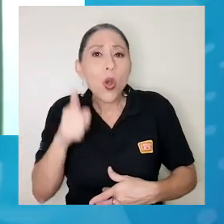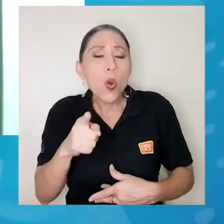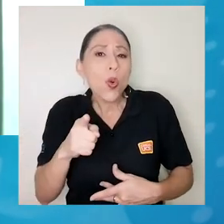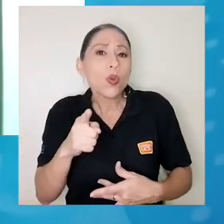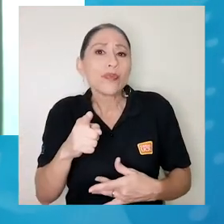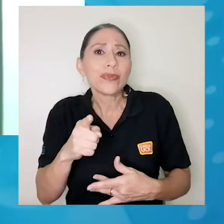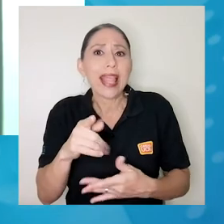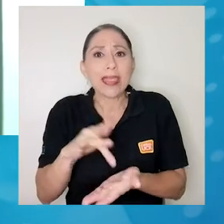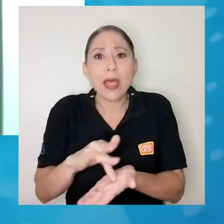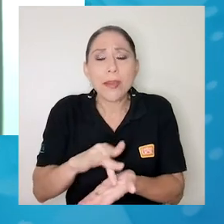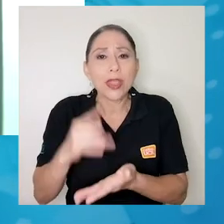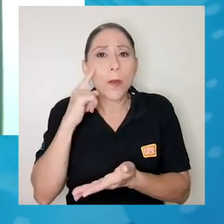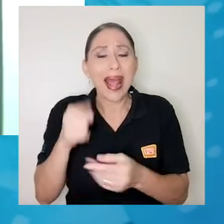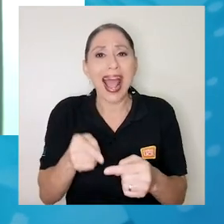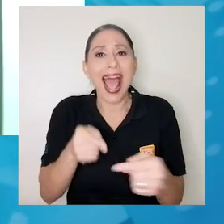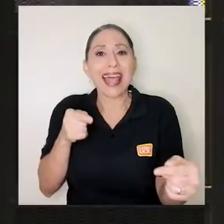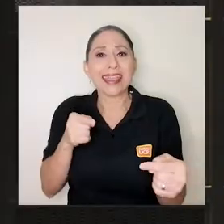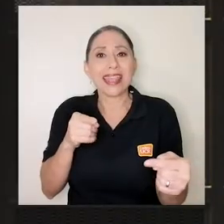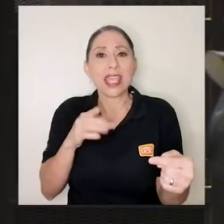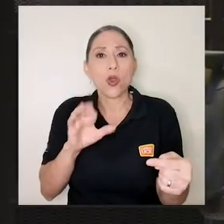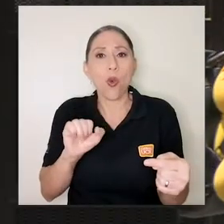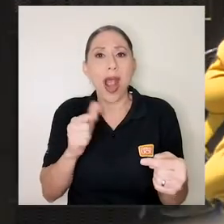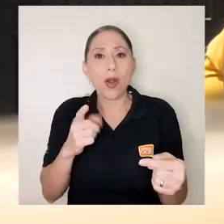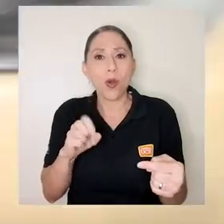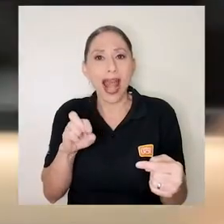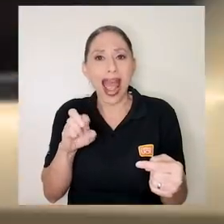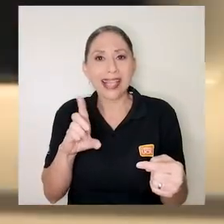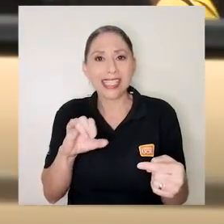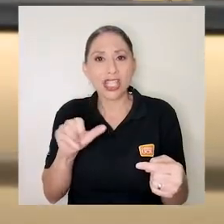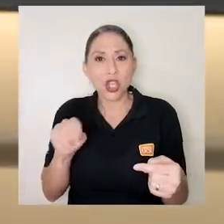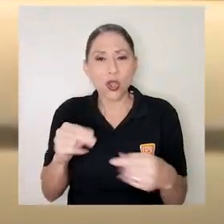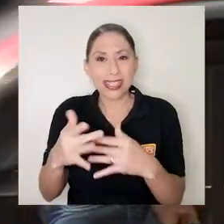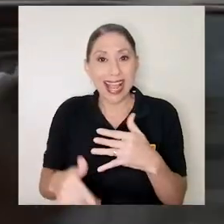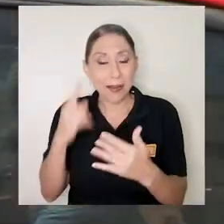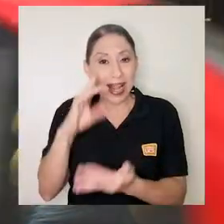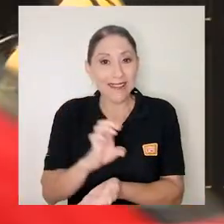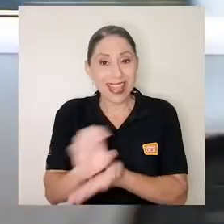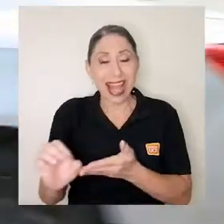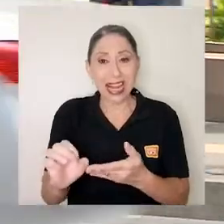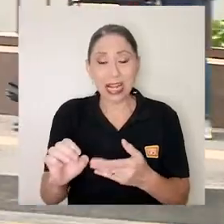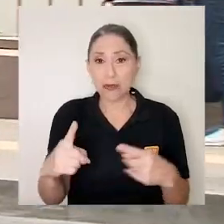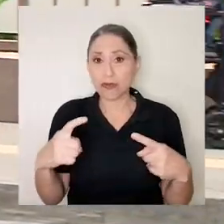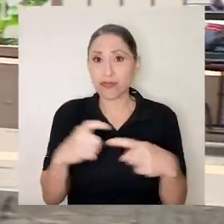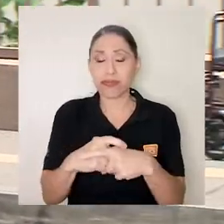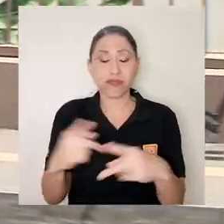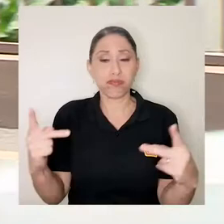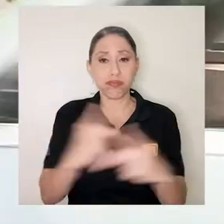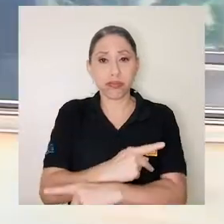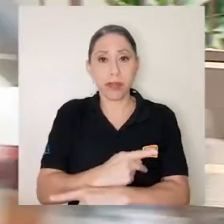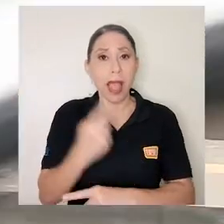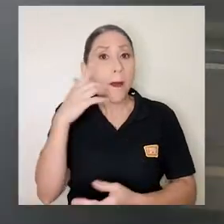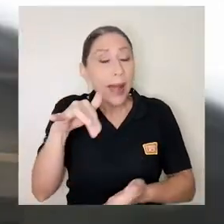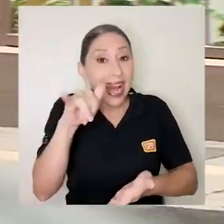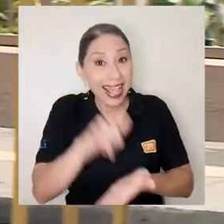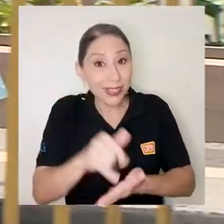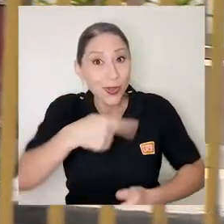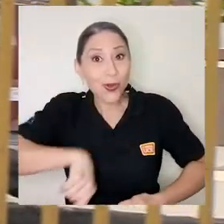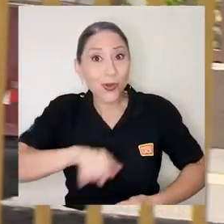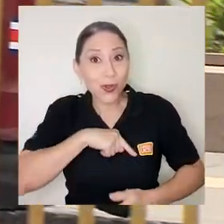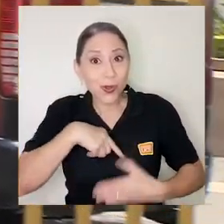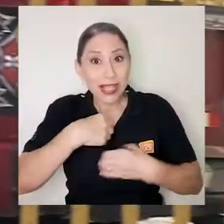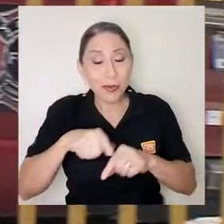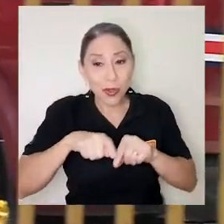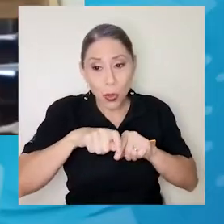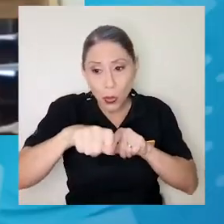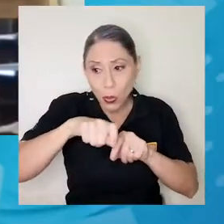tratamiento de anticoagulación más fuerte para evitar complicaciones. Para eso han servido actualmente las mediciones que